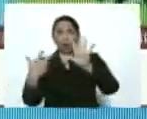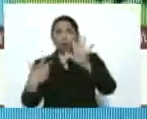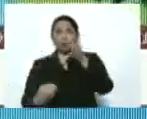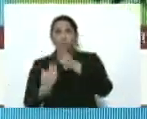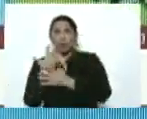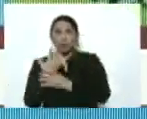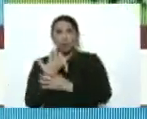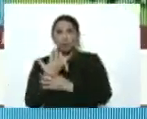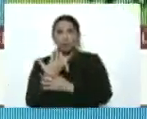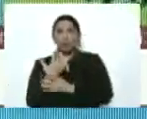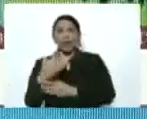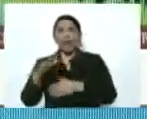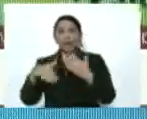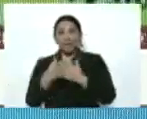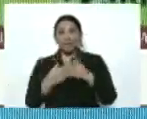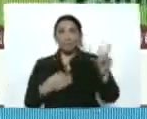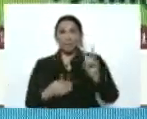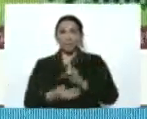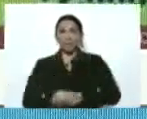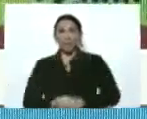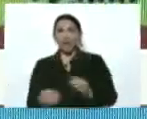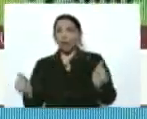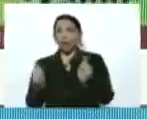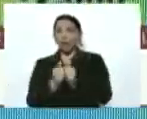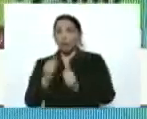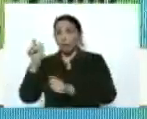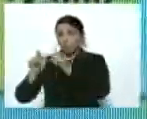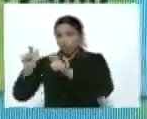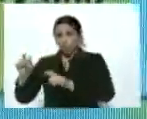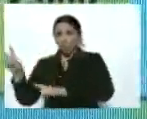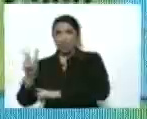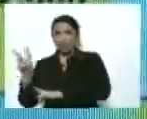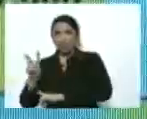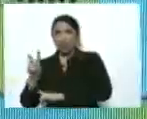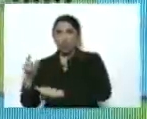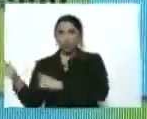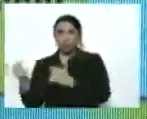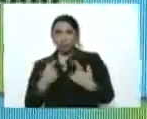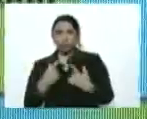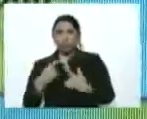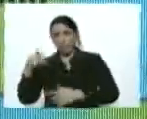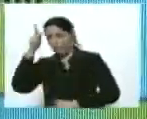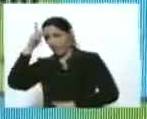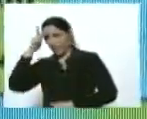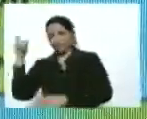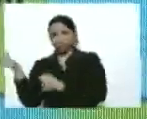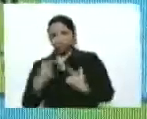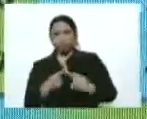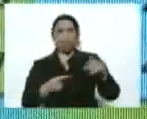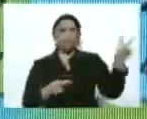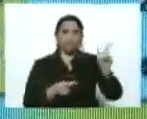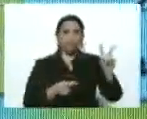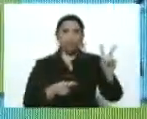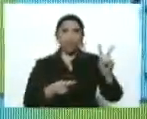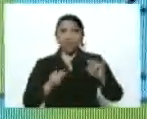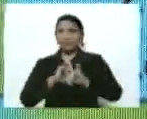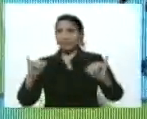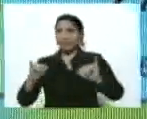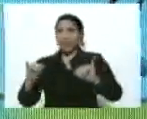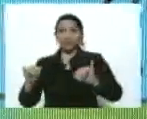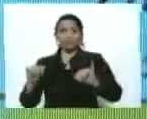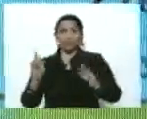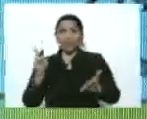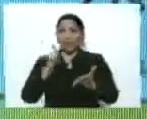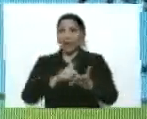corriente a Venezuela con con nacionales de Perú llegaron contagiados ya nosotros estamos